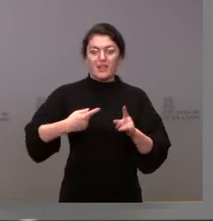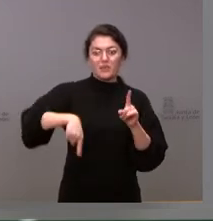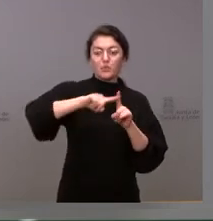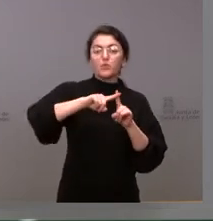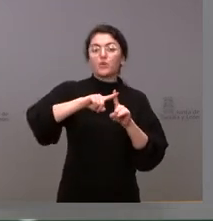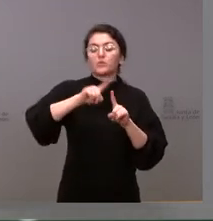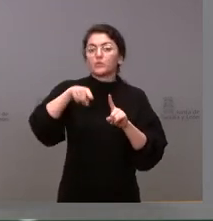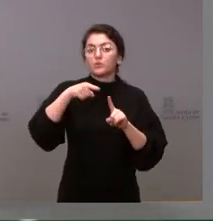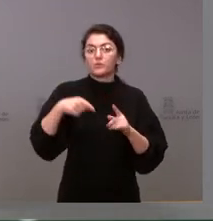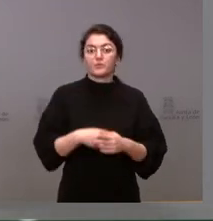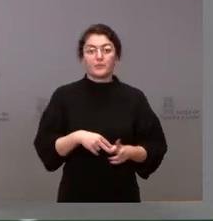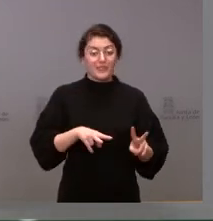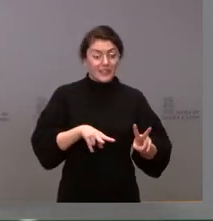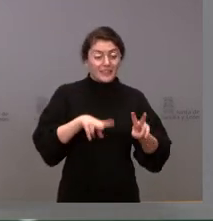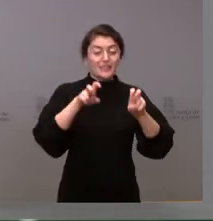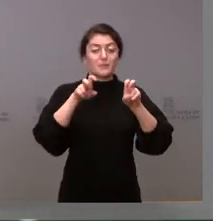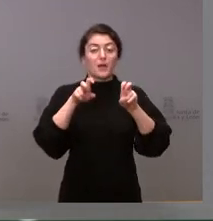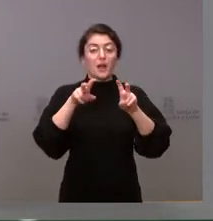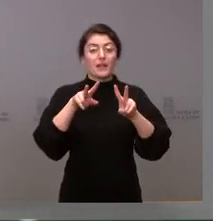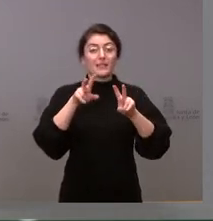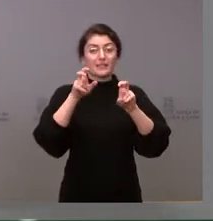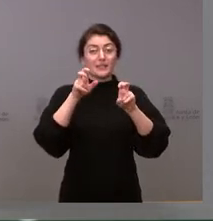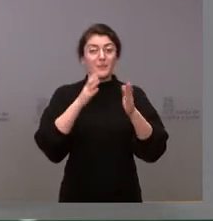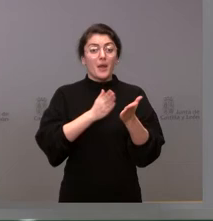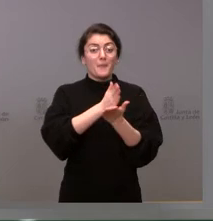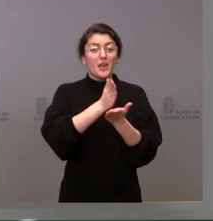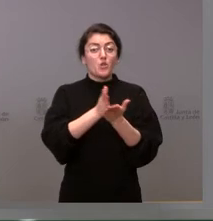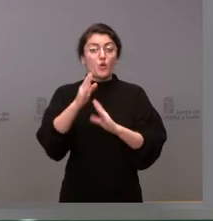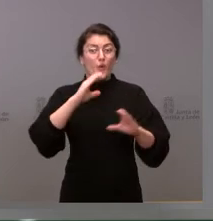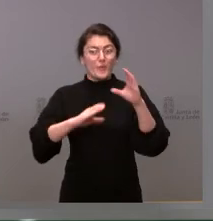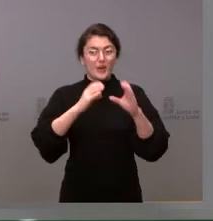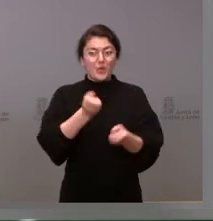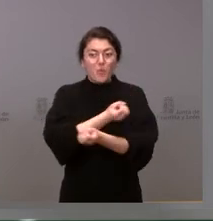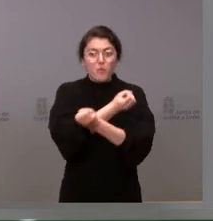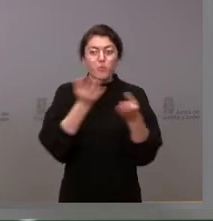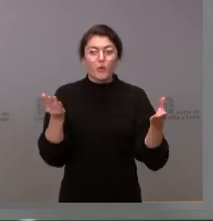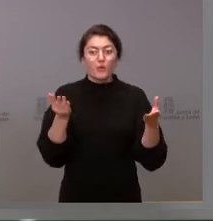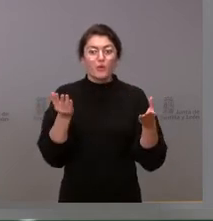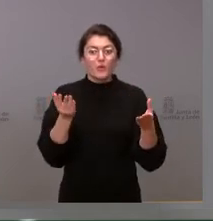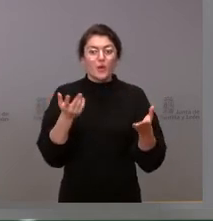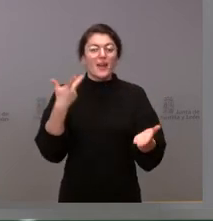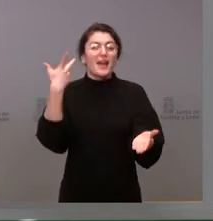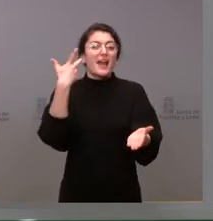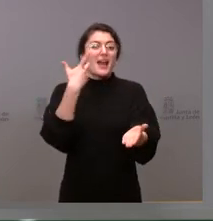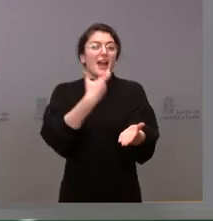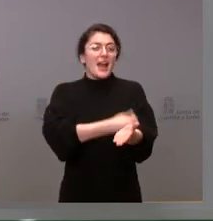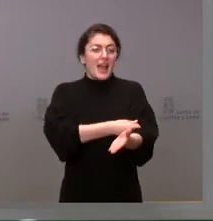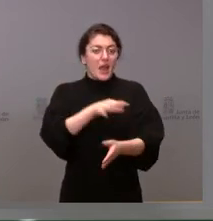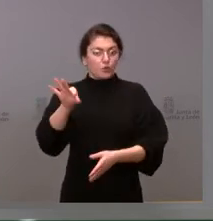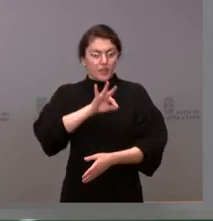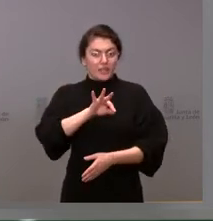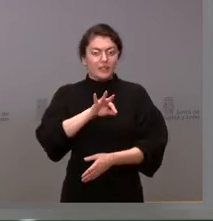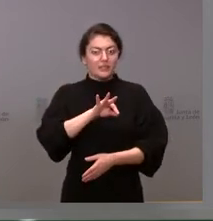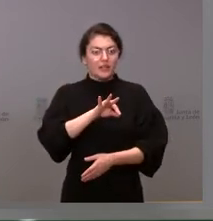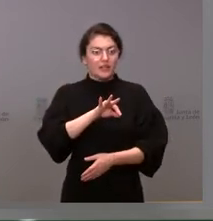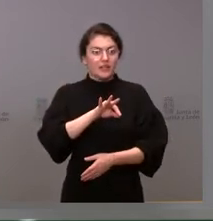sobre otro asunto publicaba hoy un medio de comunicación que las primeras eutanasias estaban elevando las objeciones en Salamanca